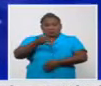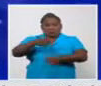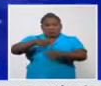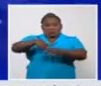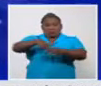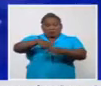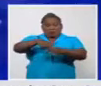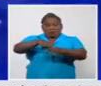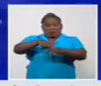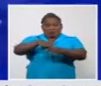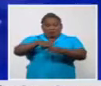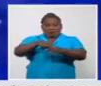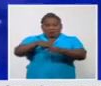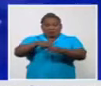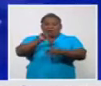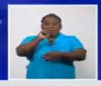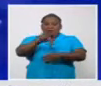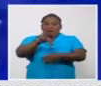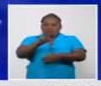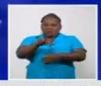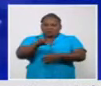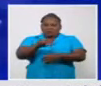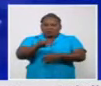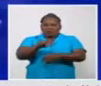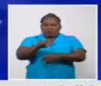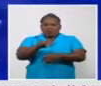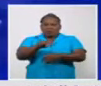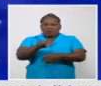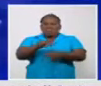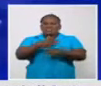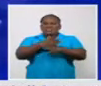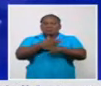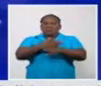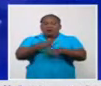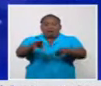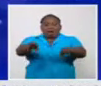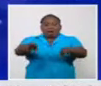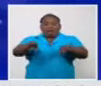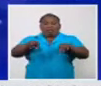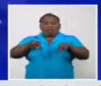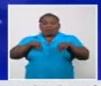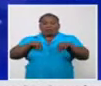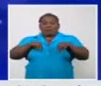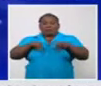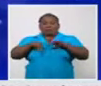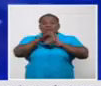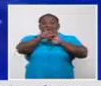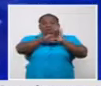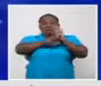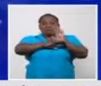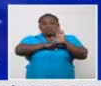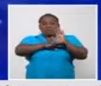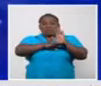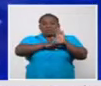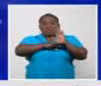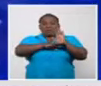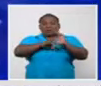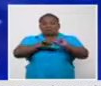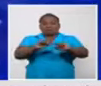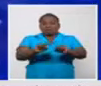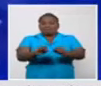lo que conlleva es que se adopten medidas de restricción un poco más rigurosa,